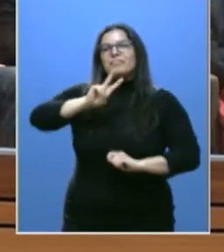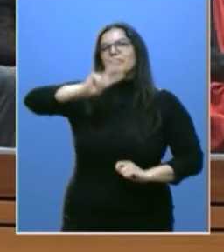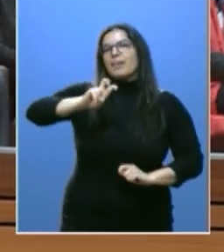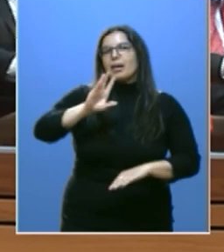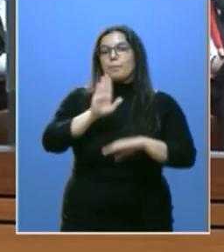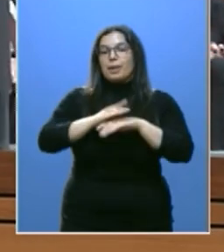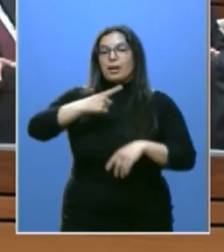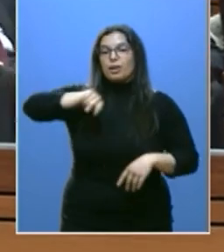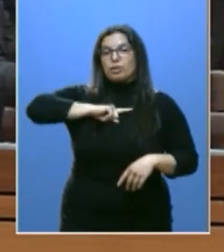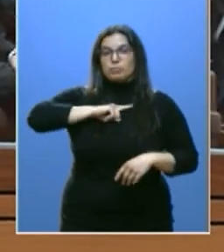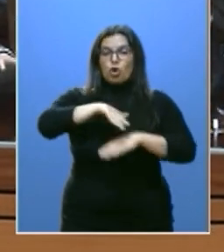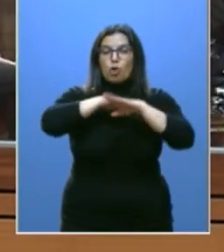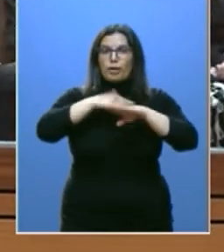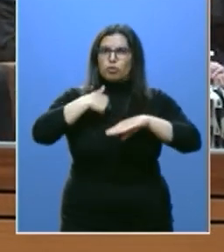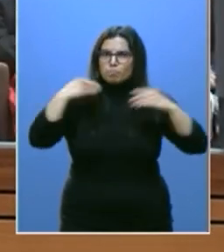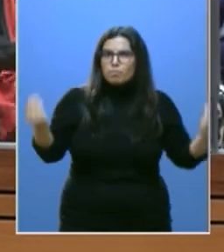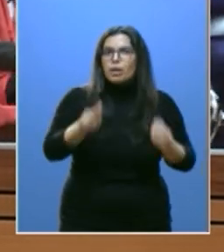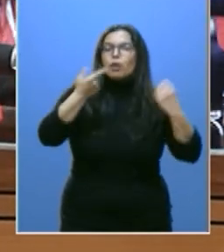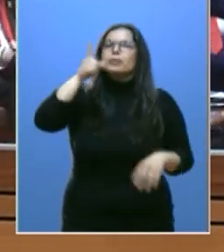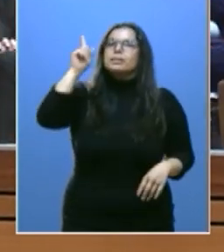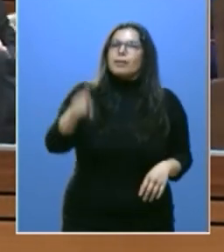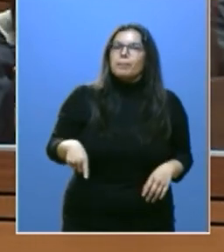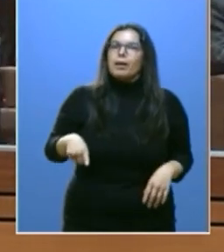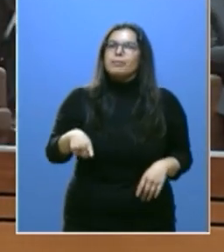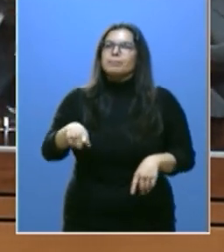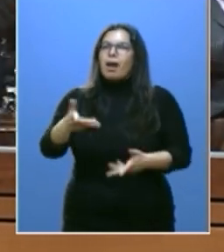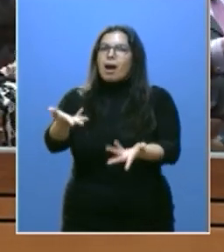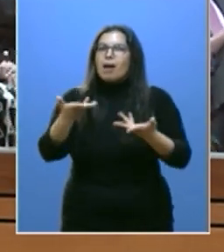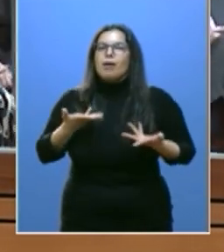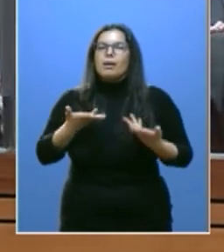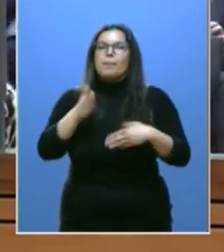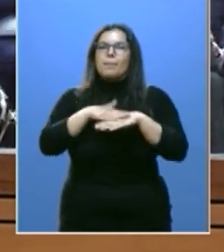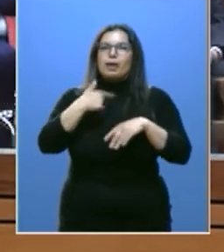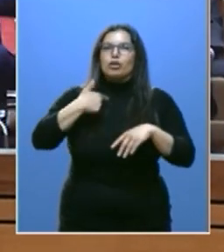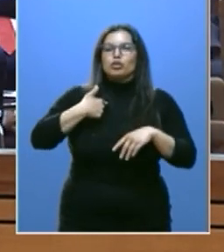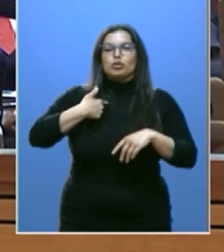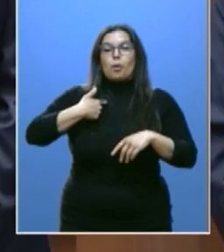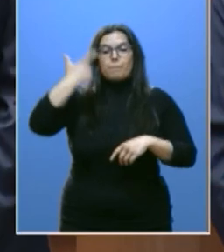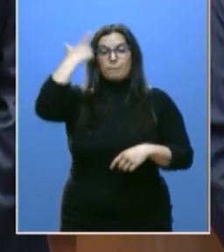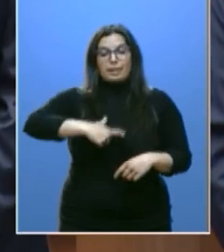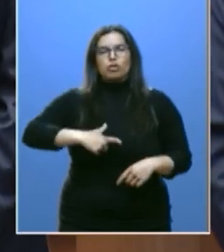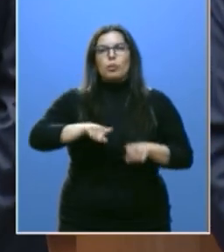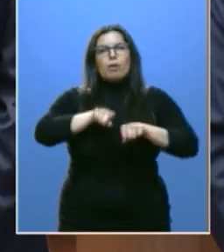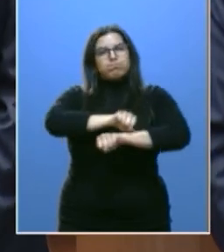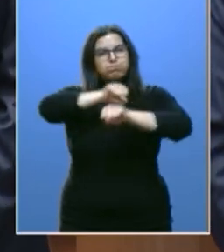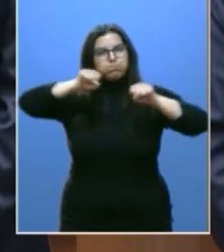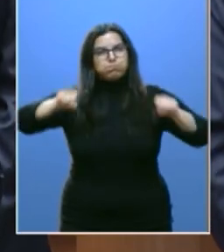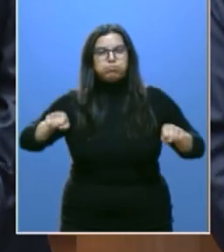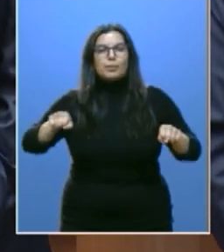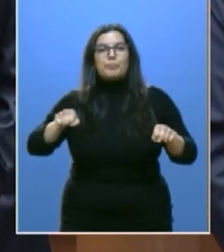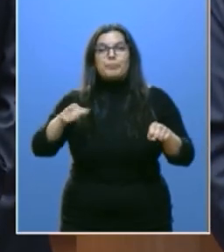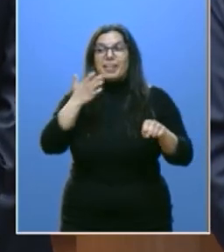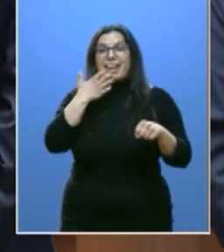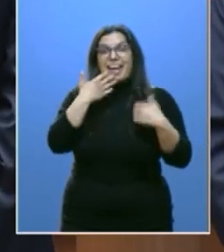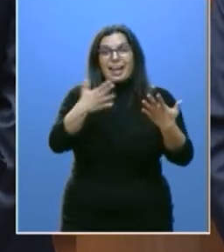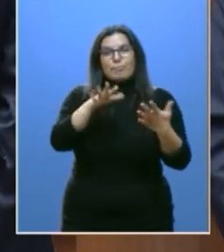mejorar en mis tareas de gobierno, sino también me habéis ayudado a madurar como persona. Un ejemplo en